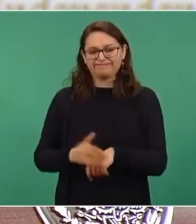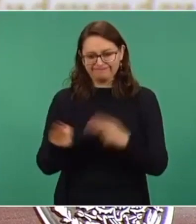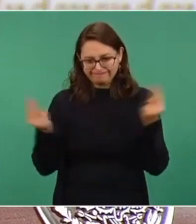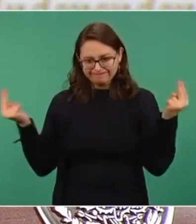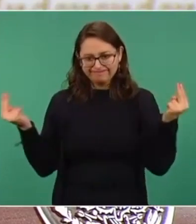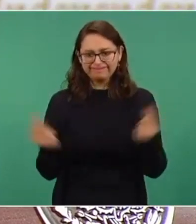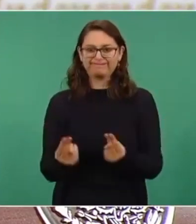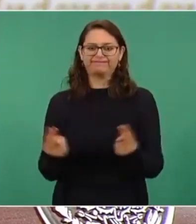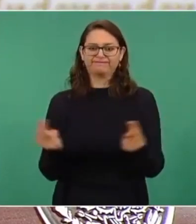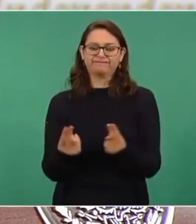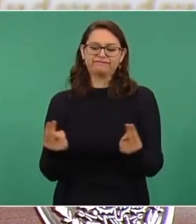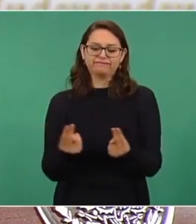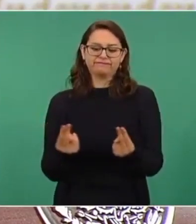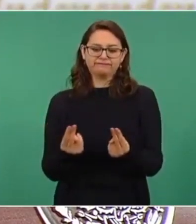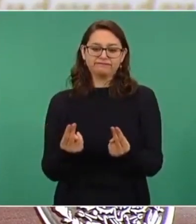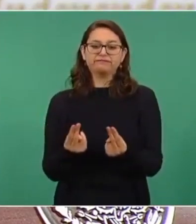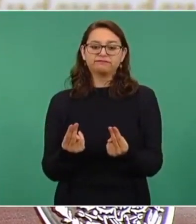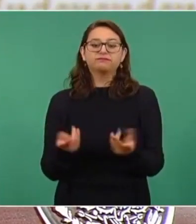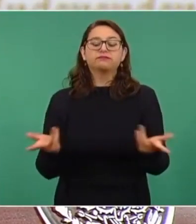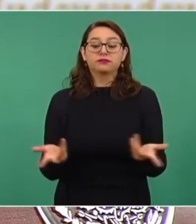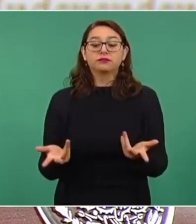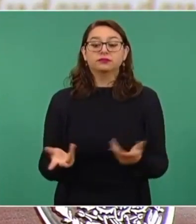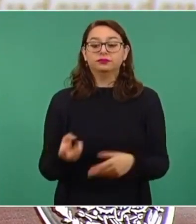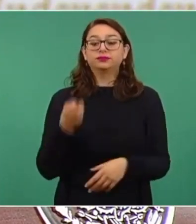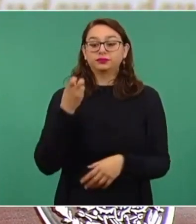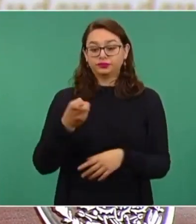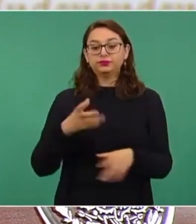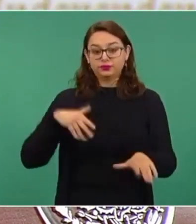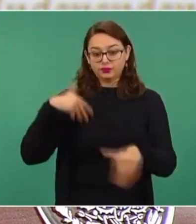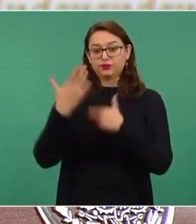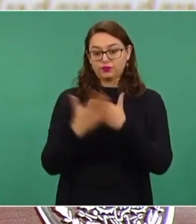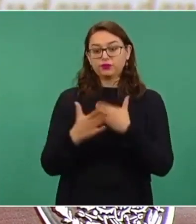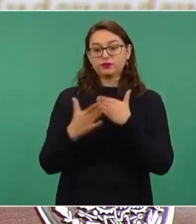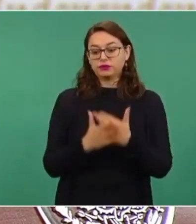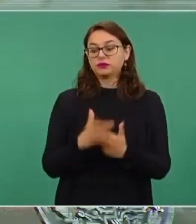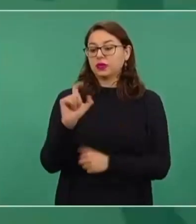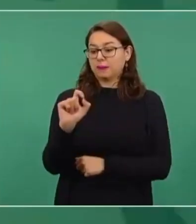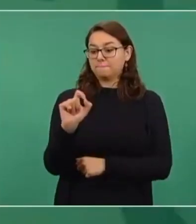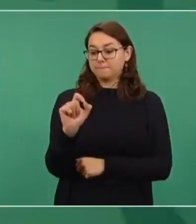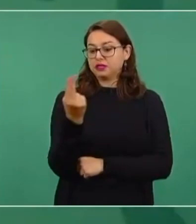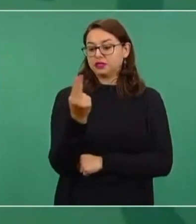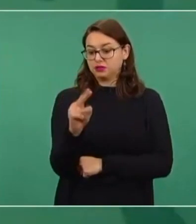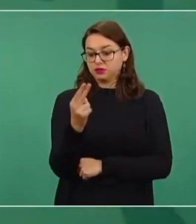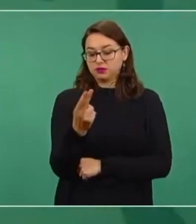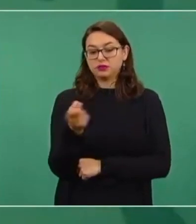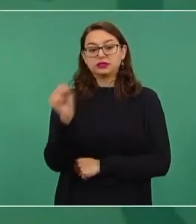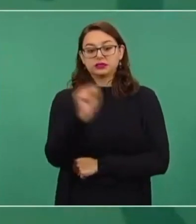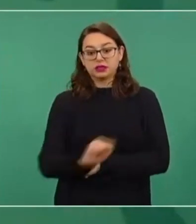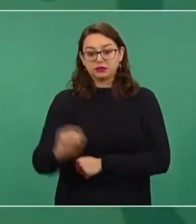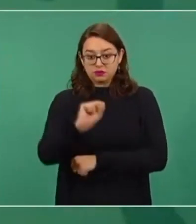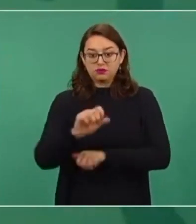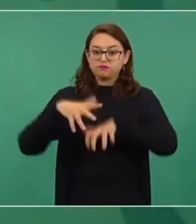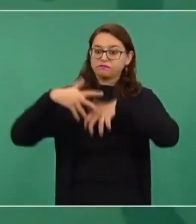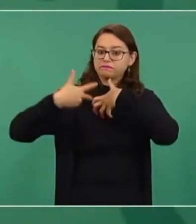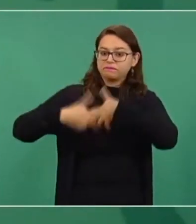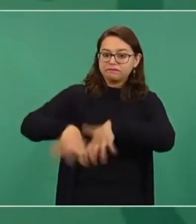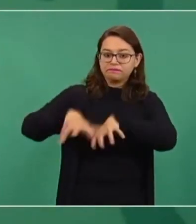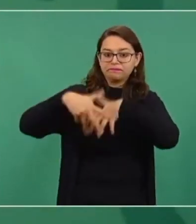Entonces, por eso vamos a conmemorar el día 20, sábado, es desfile,